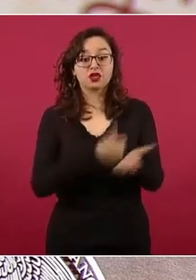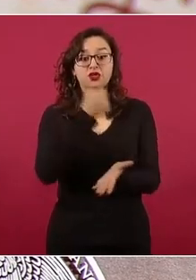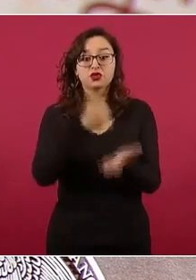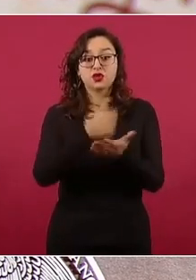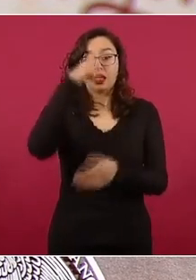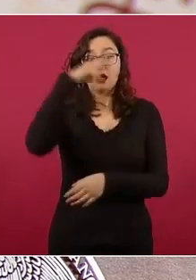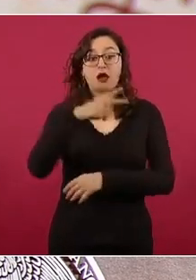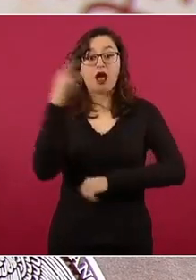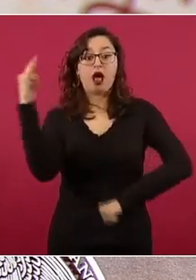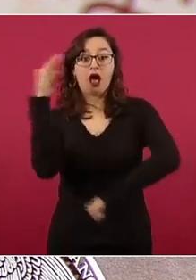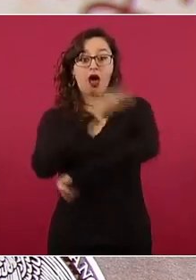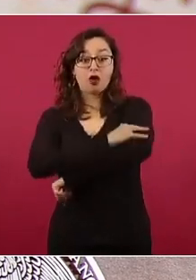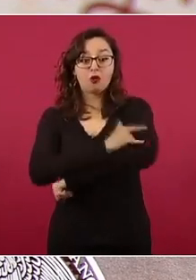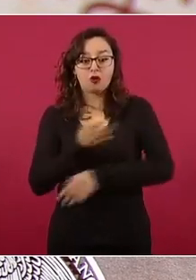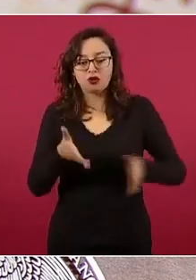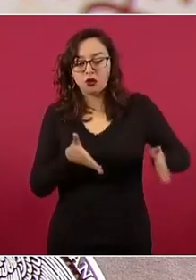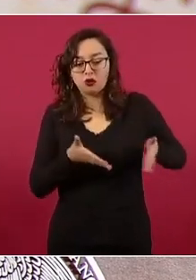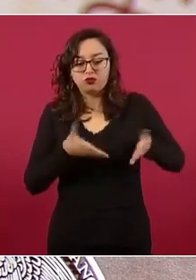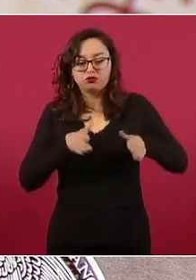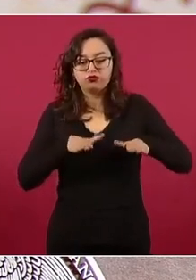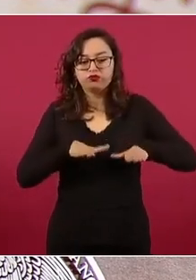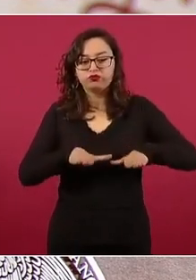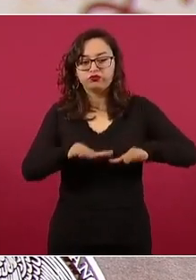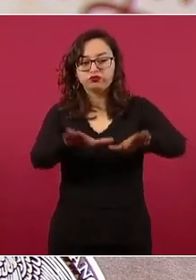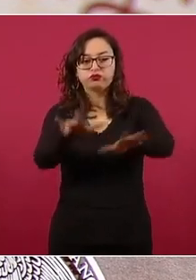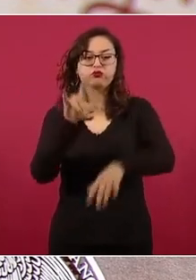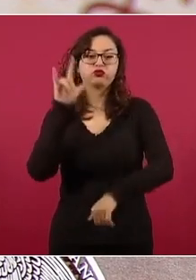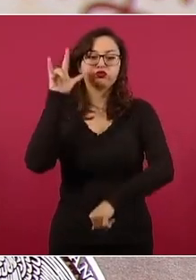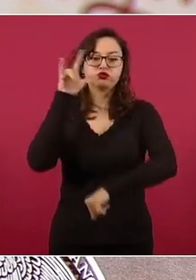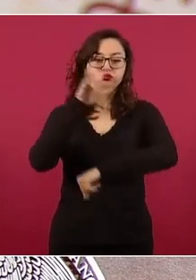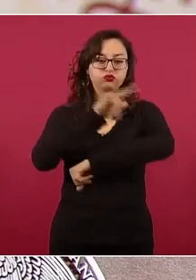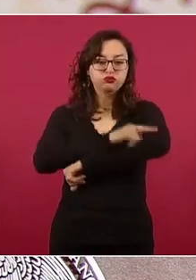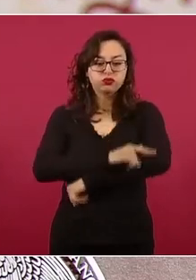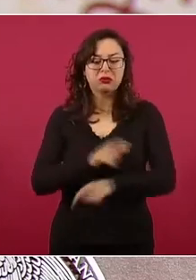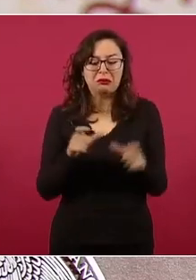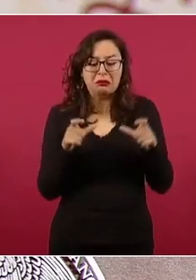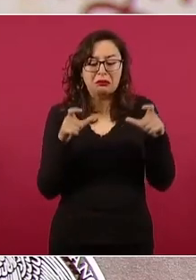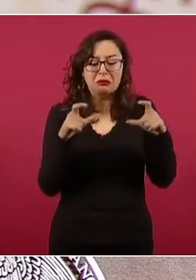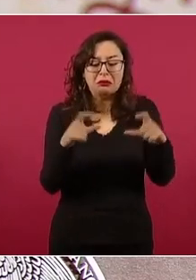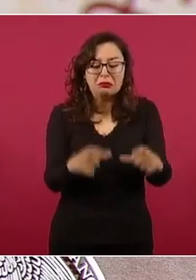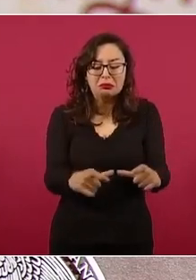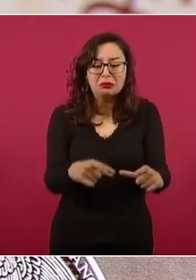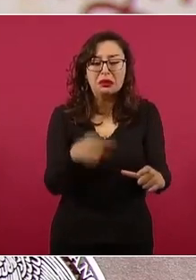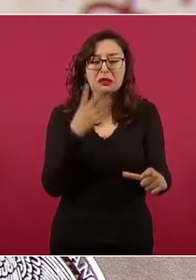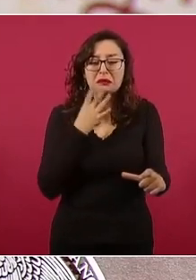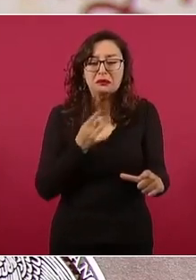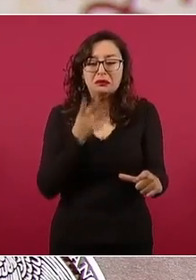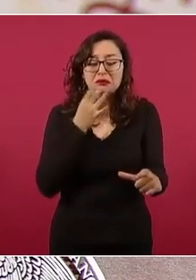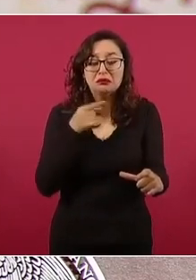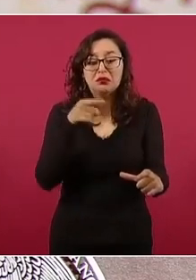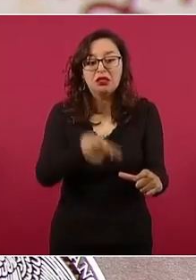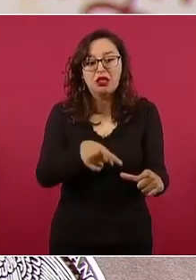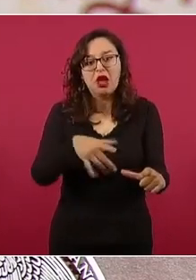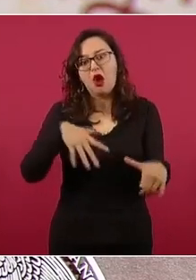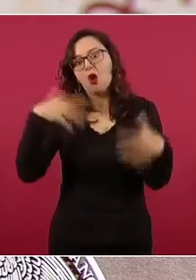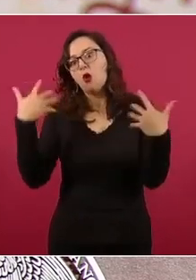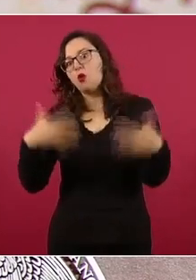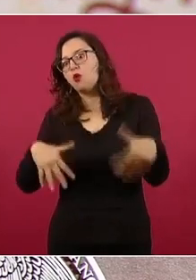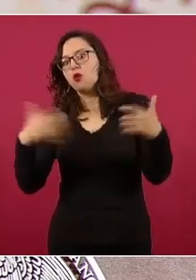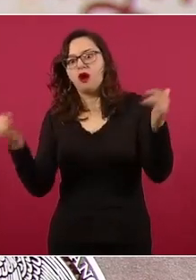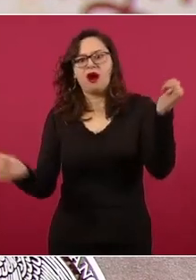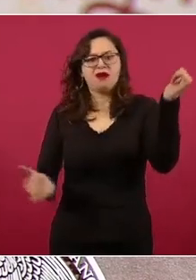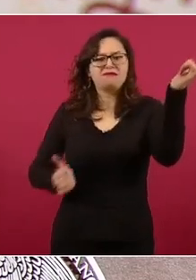falsedades, por supuesto, en varios medios de comunicación. Este fin de semana se dio amplia cobertura en medios de